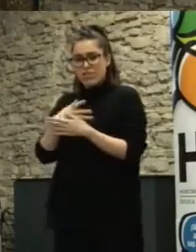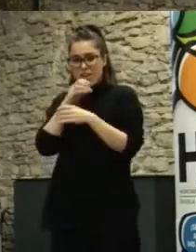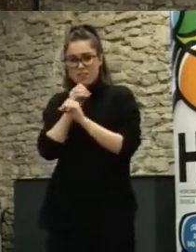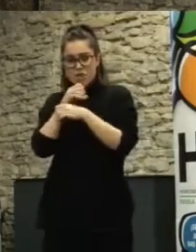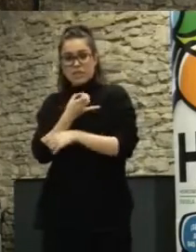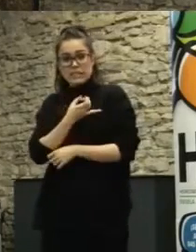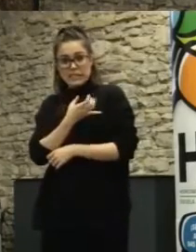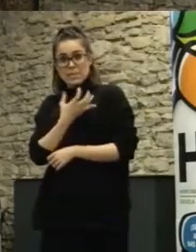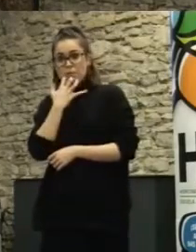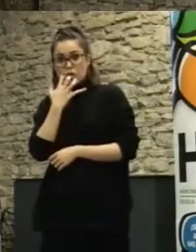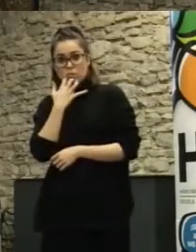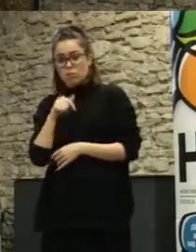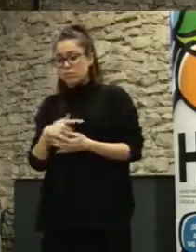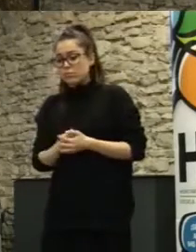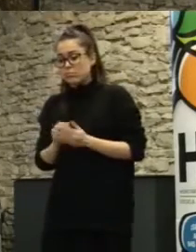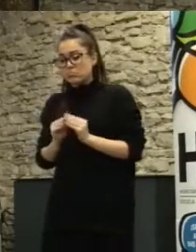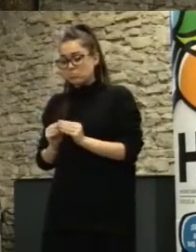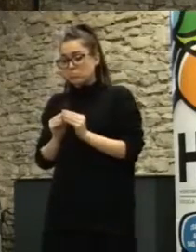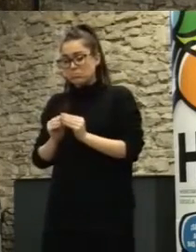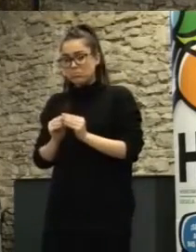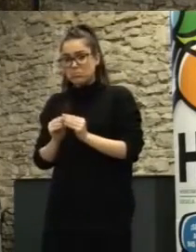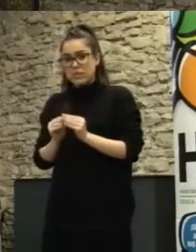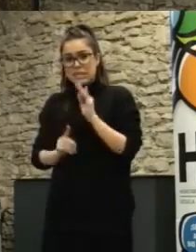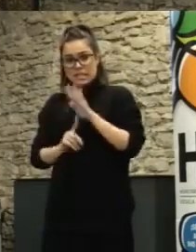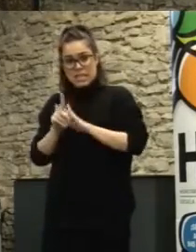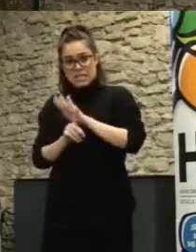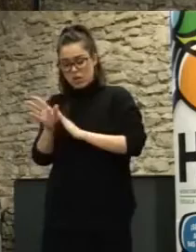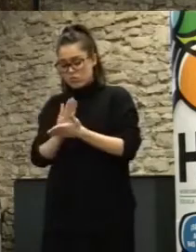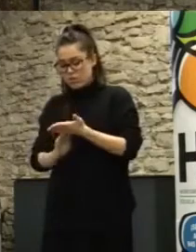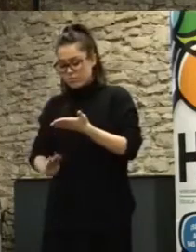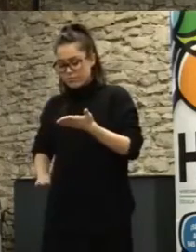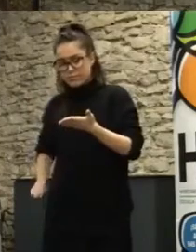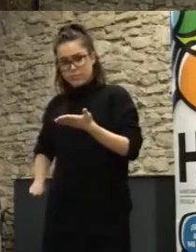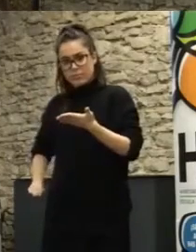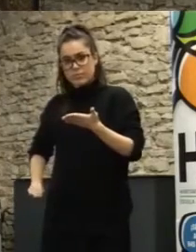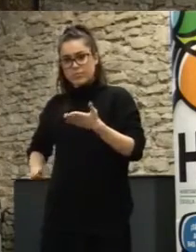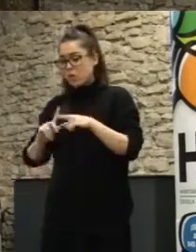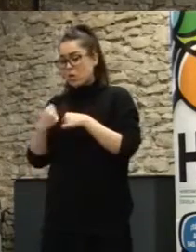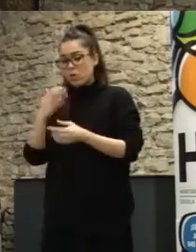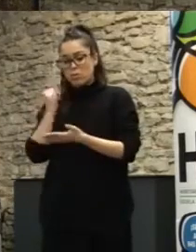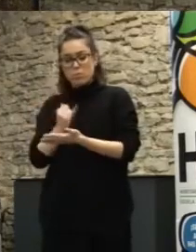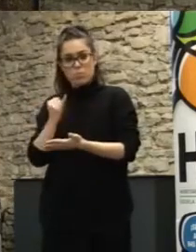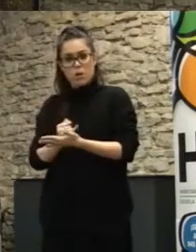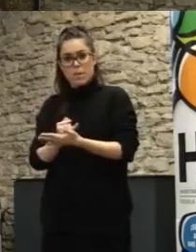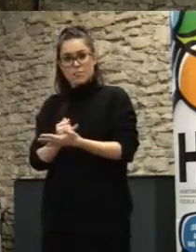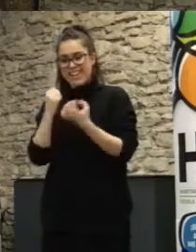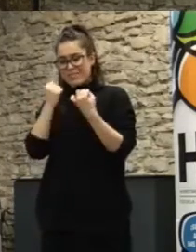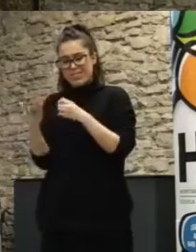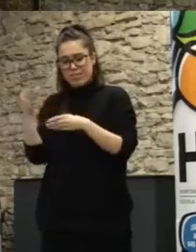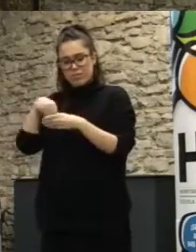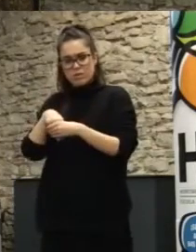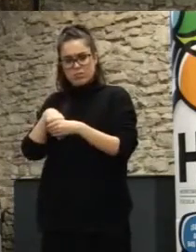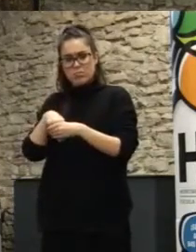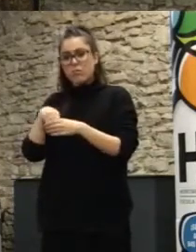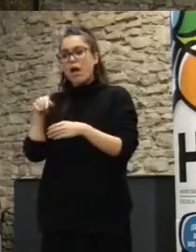de Chile se implementan es decir se desarrollan los prototipos y se prueban en la propia administración tiene un